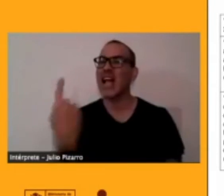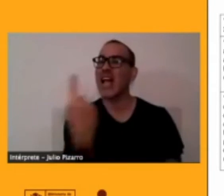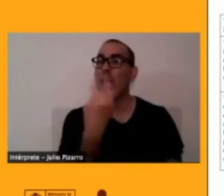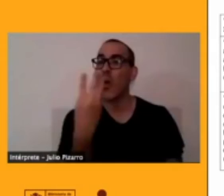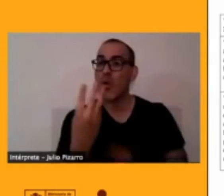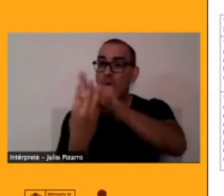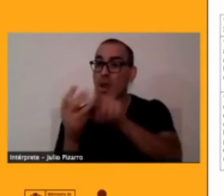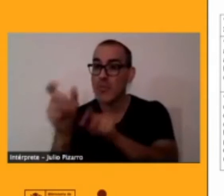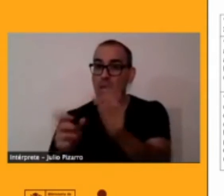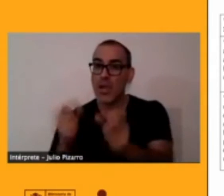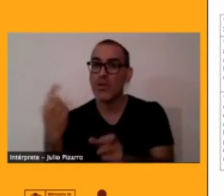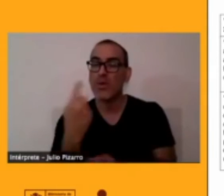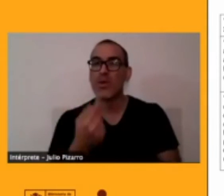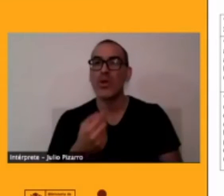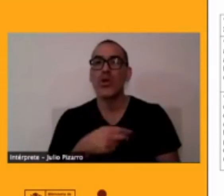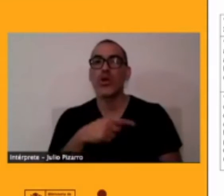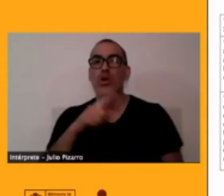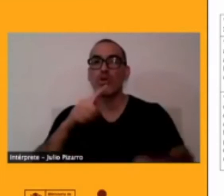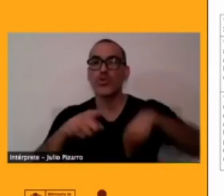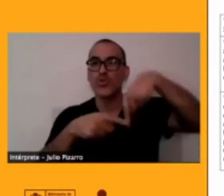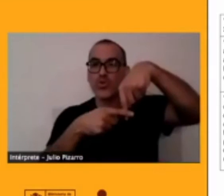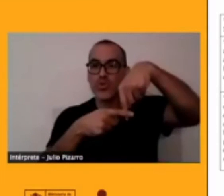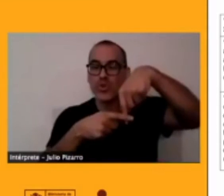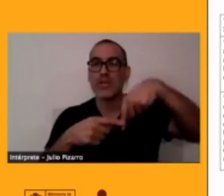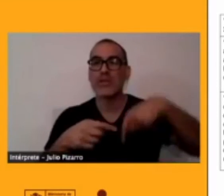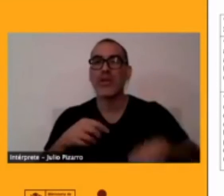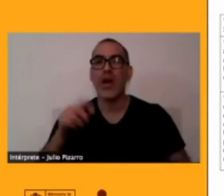Suizos, alemanes, franceses,